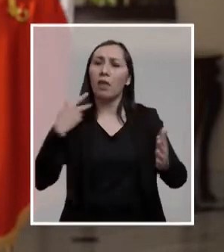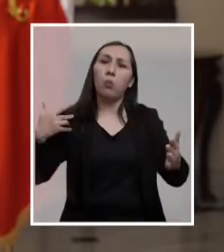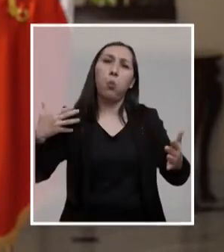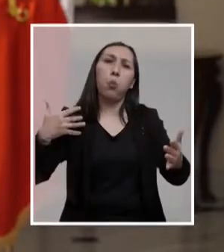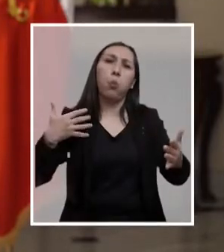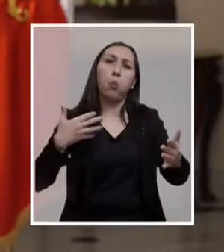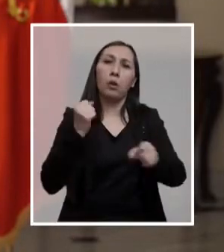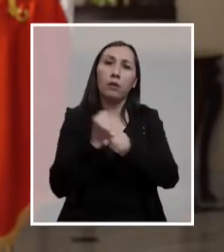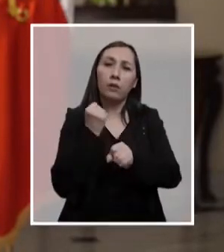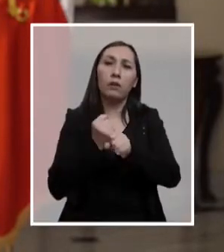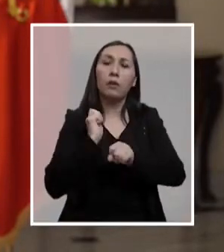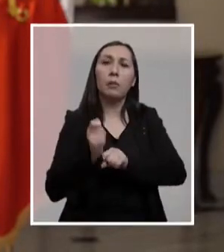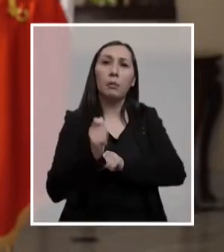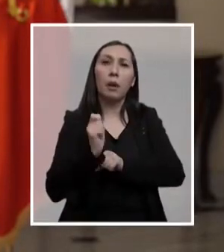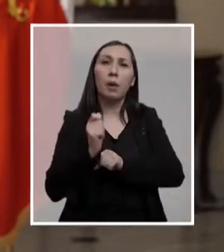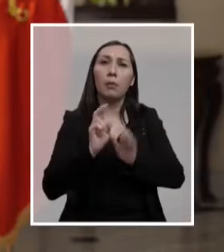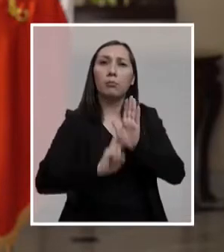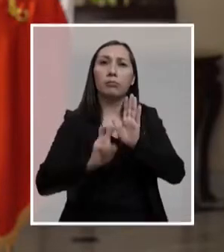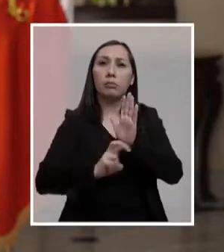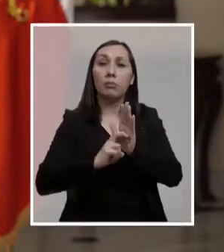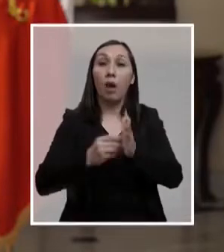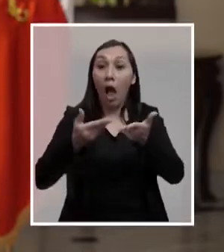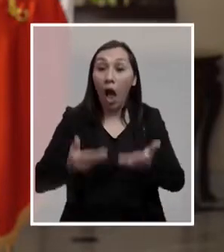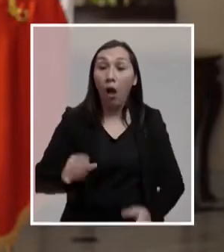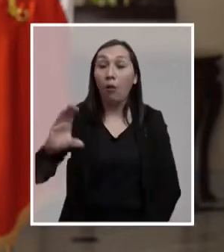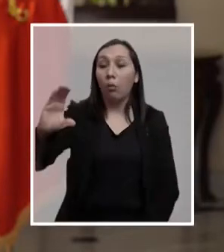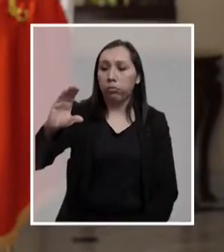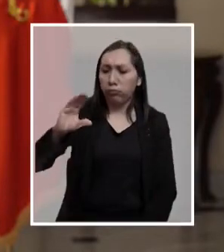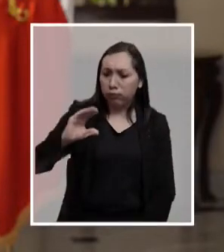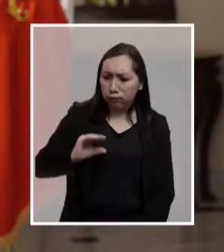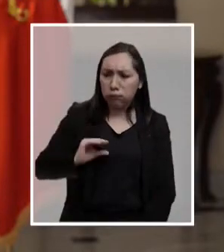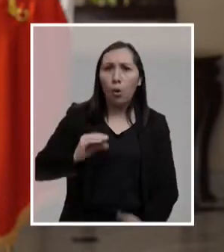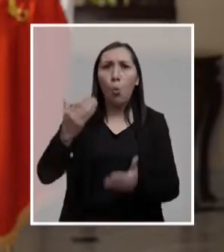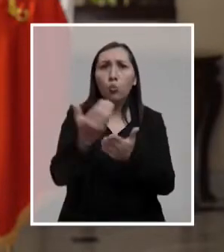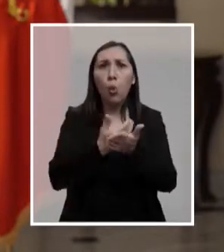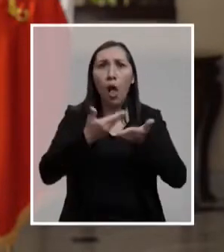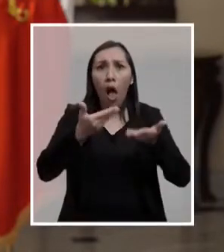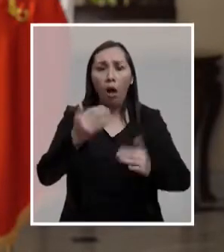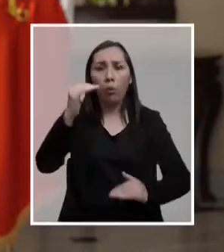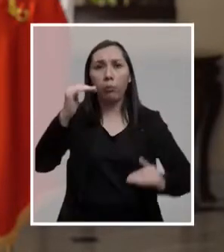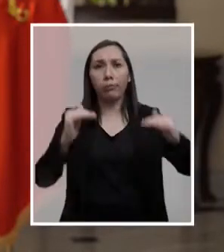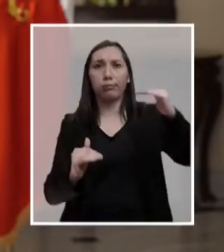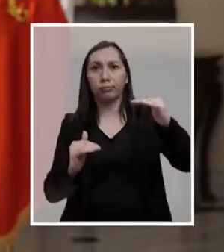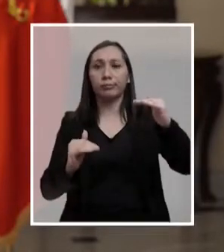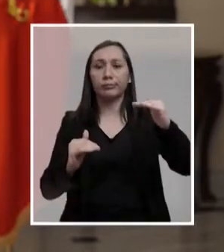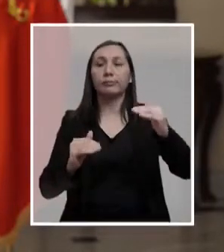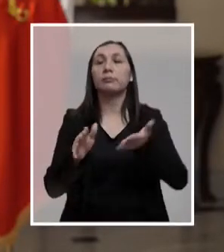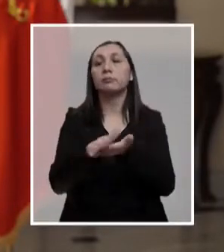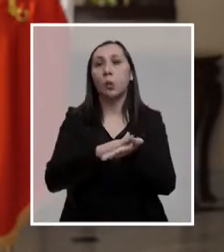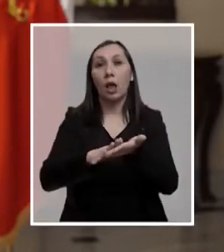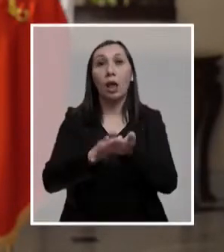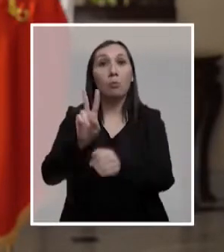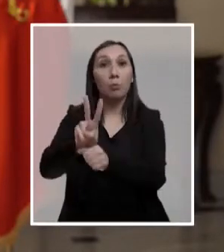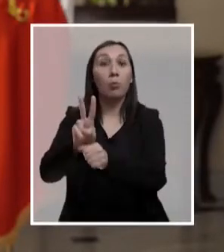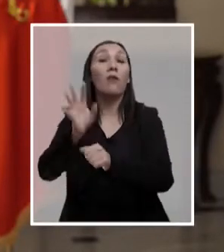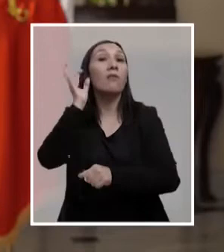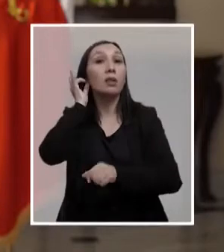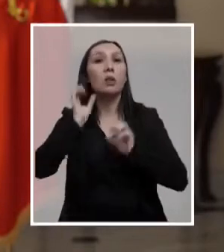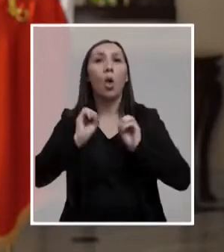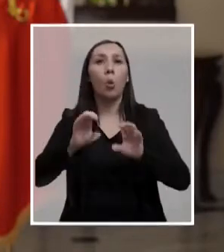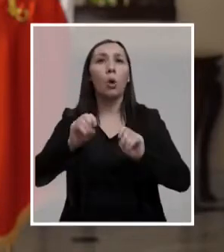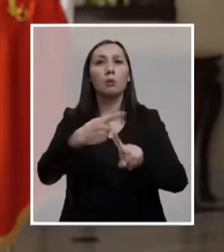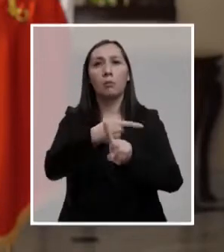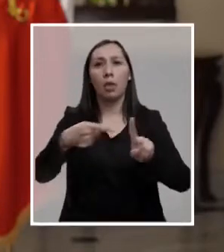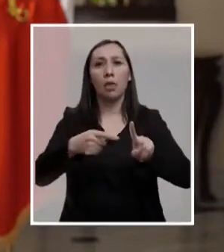vida de trabajo para terminar recibiendo pensiones que están muy por debajo de su sueldo. Por ejemplo, una profesora de educación